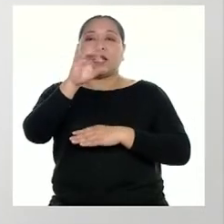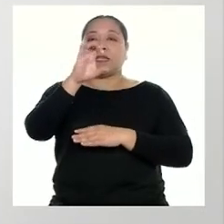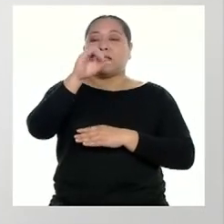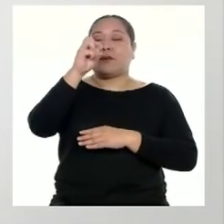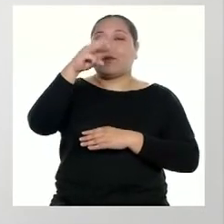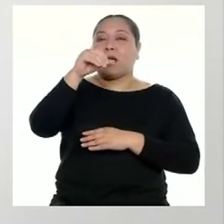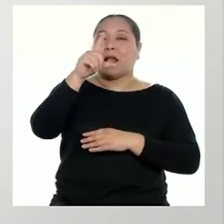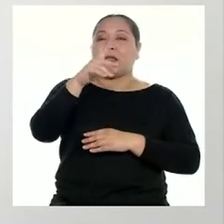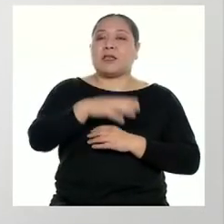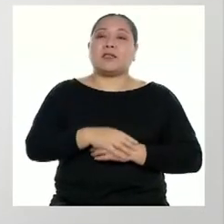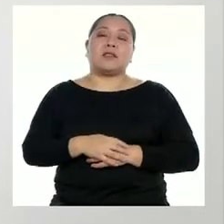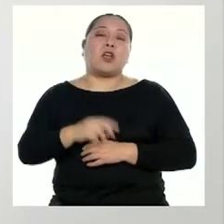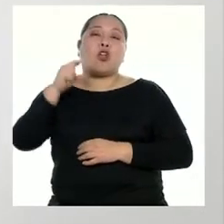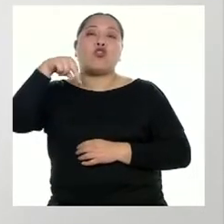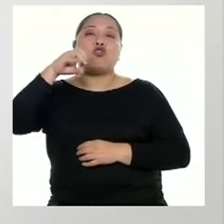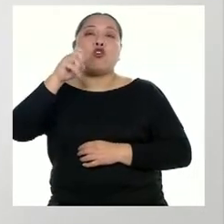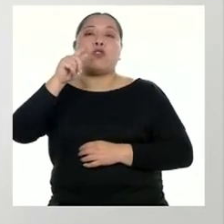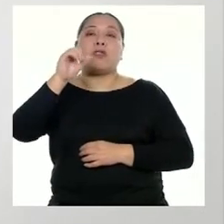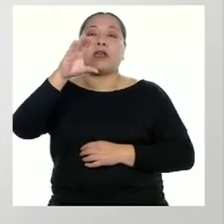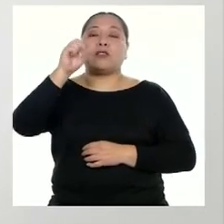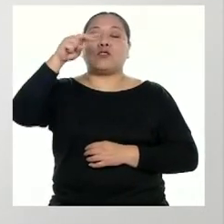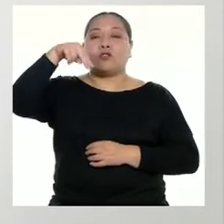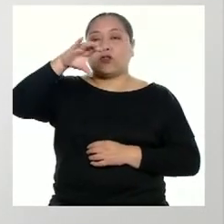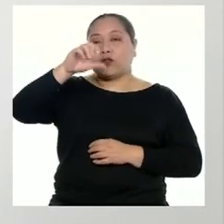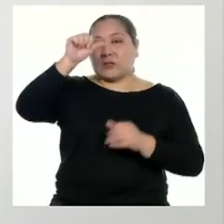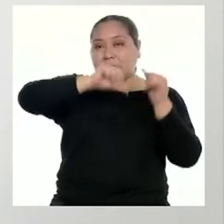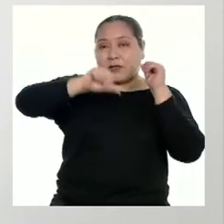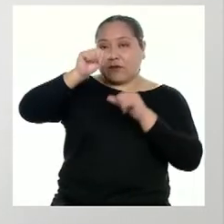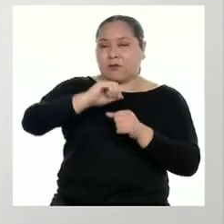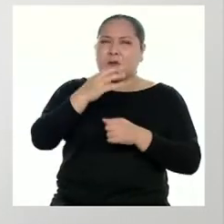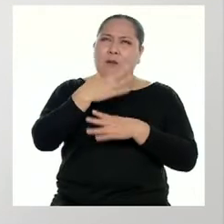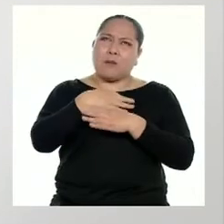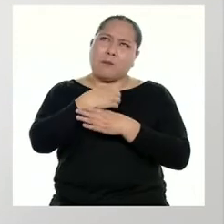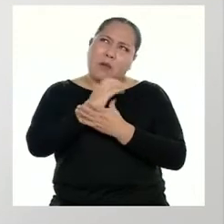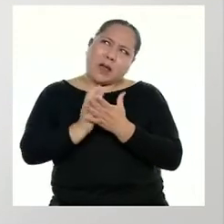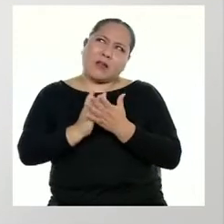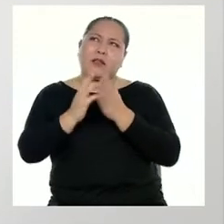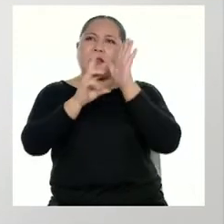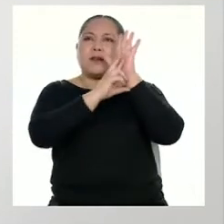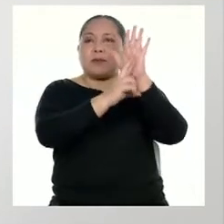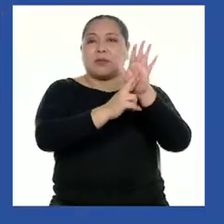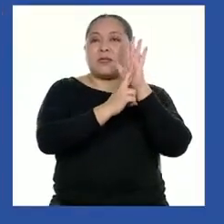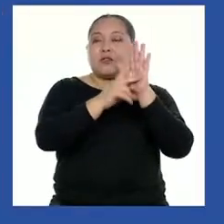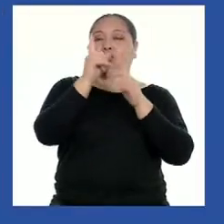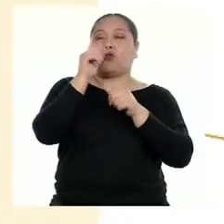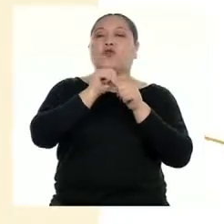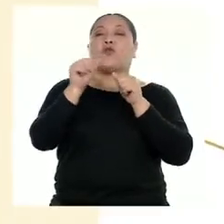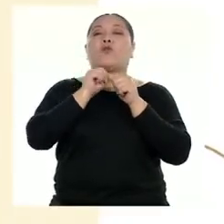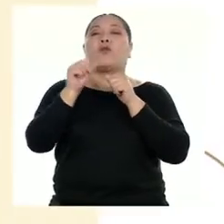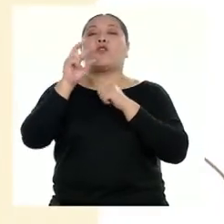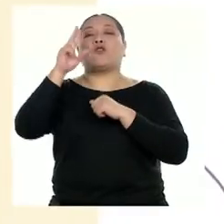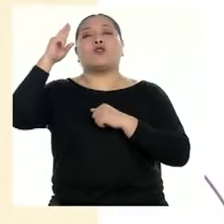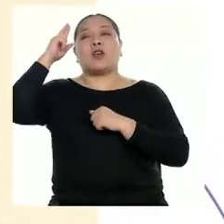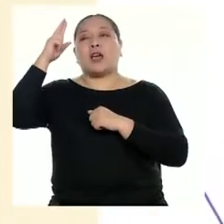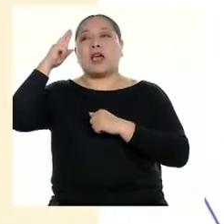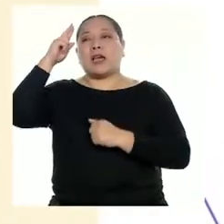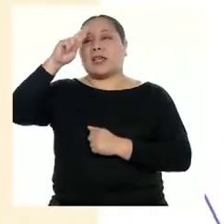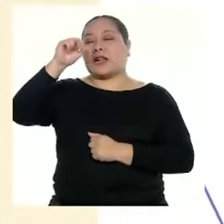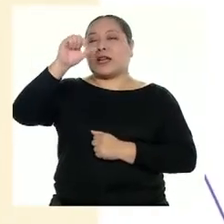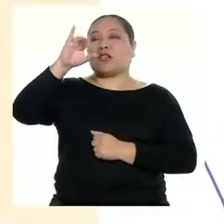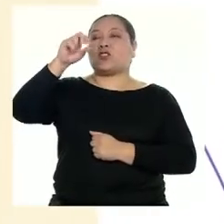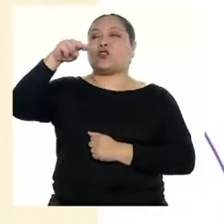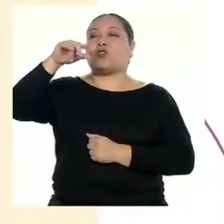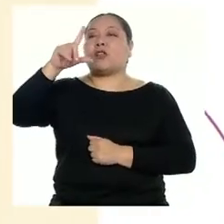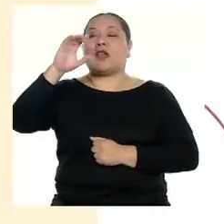notación científica como parte de las formas de representación de algunos números racionales. Por